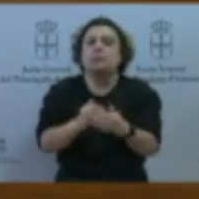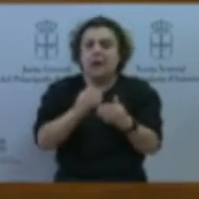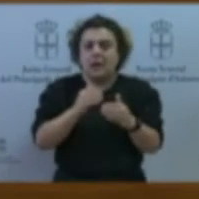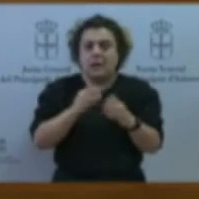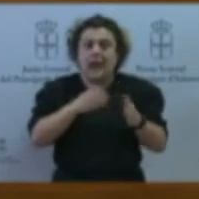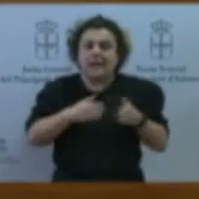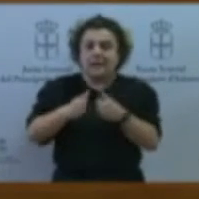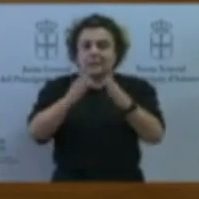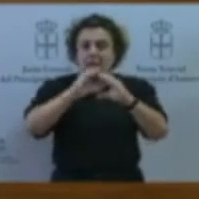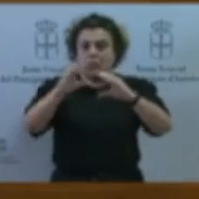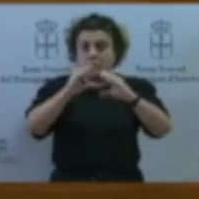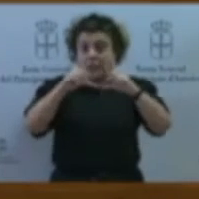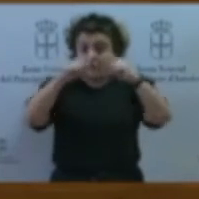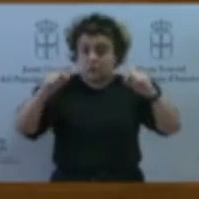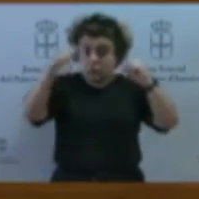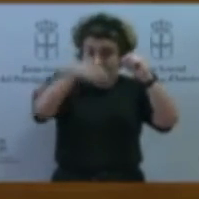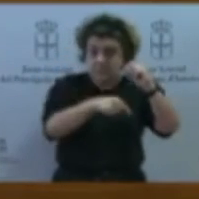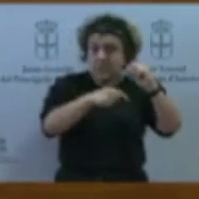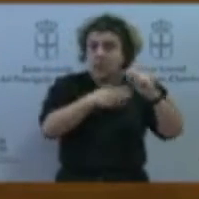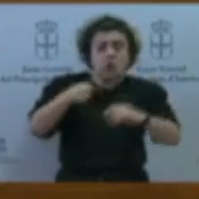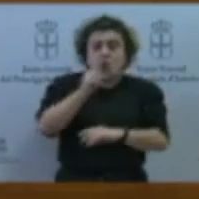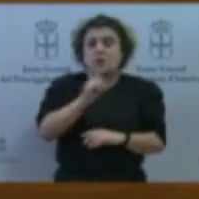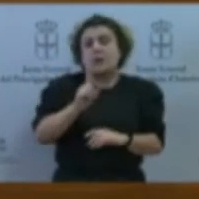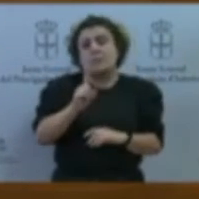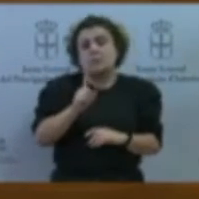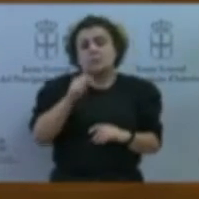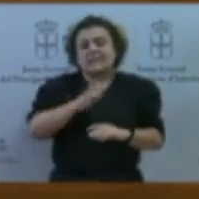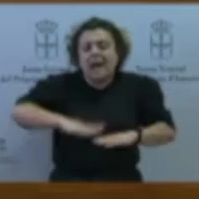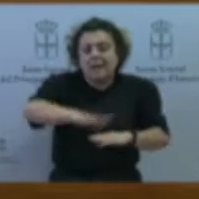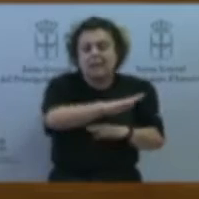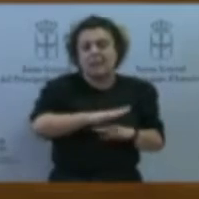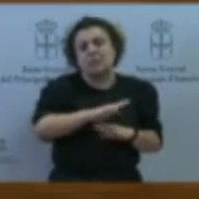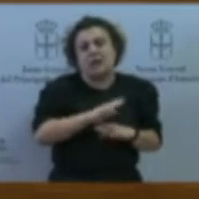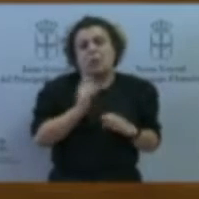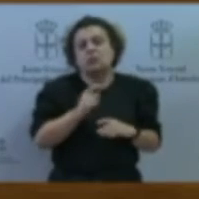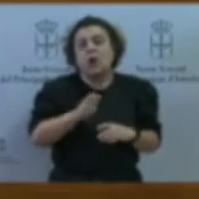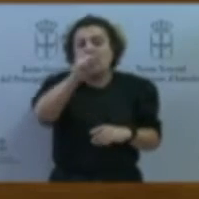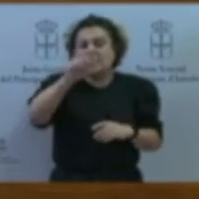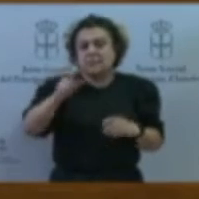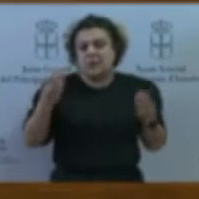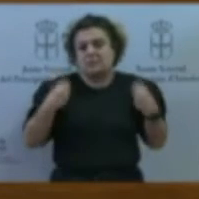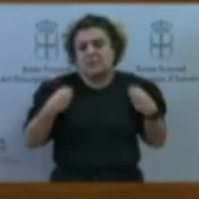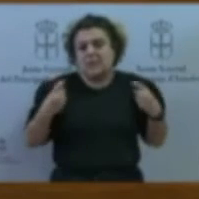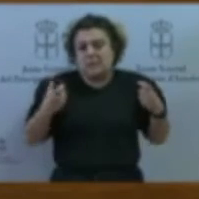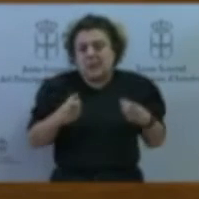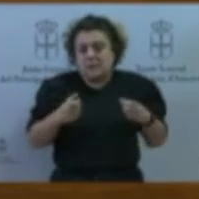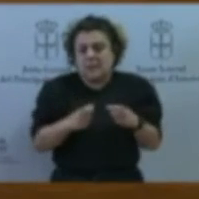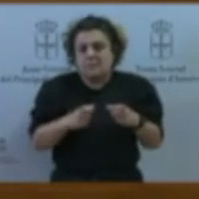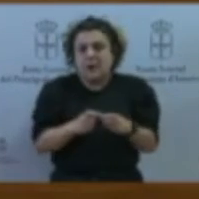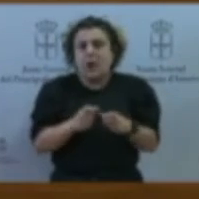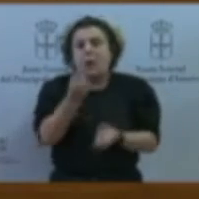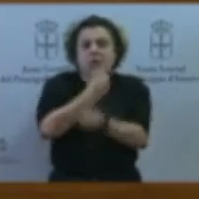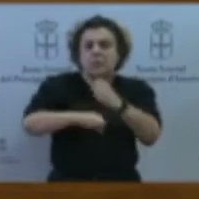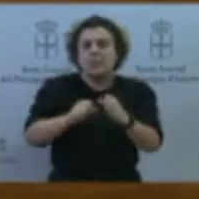que se muera de pérdida de población, de pérdida de actividad económica, sino que queremos un sudocidente vivo. Y, por lo tanto, tiene que haber un